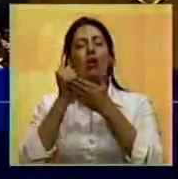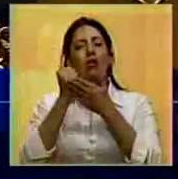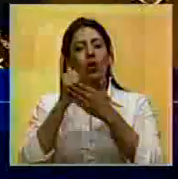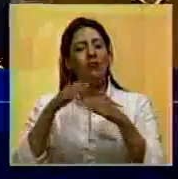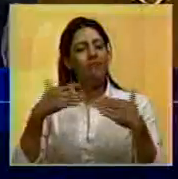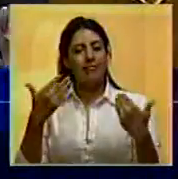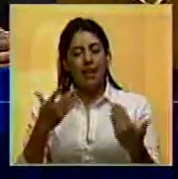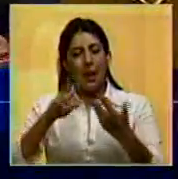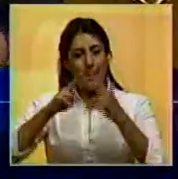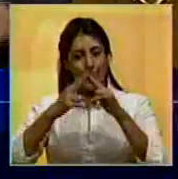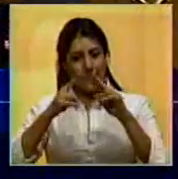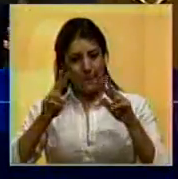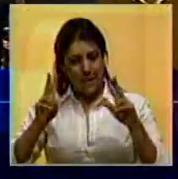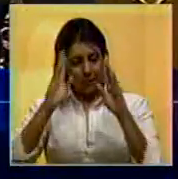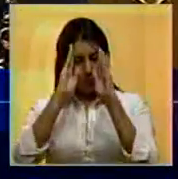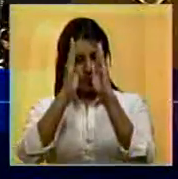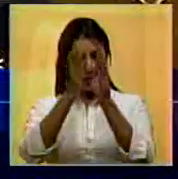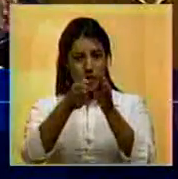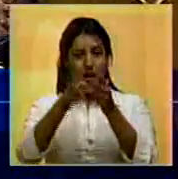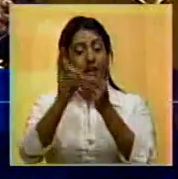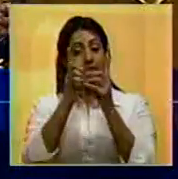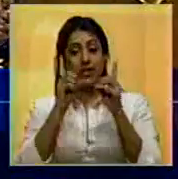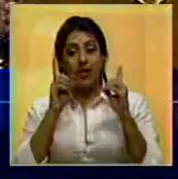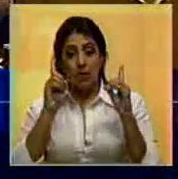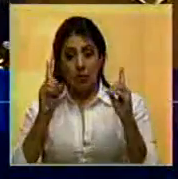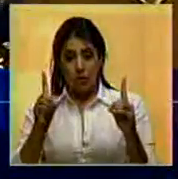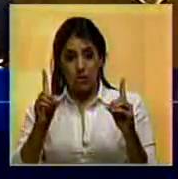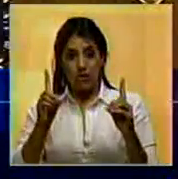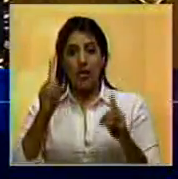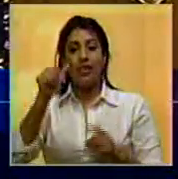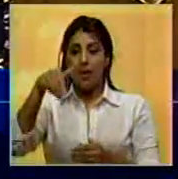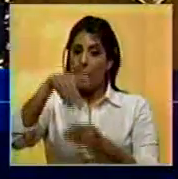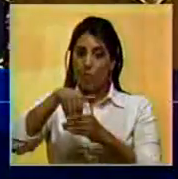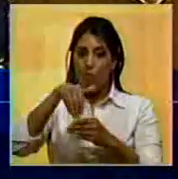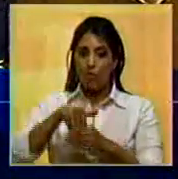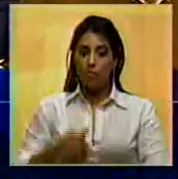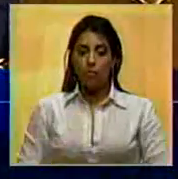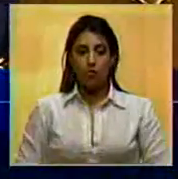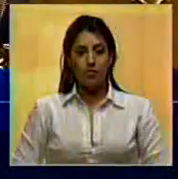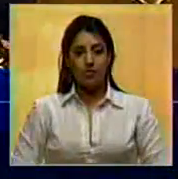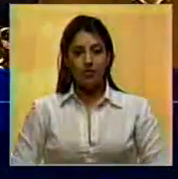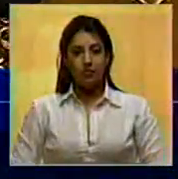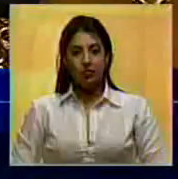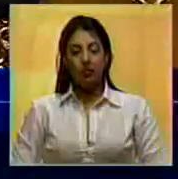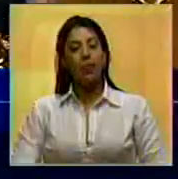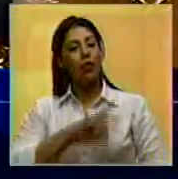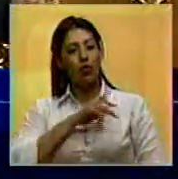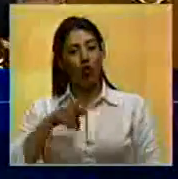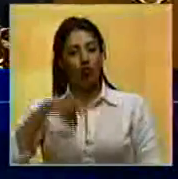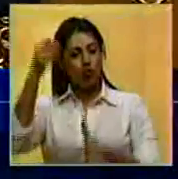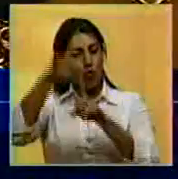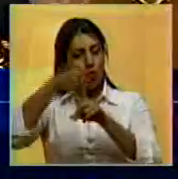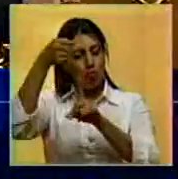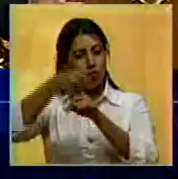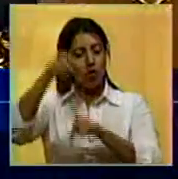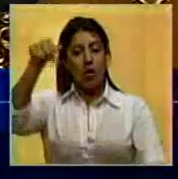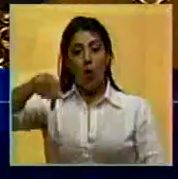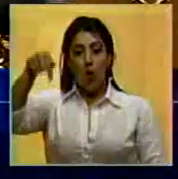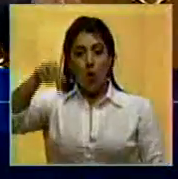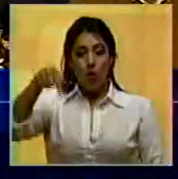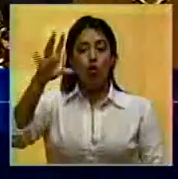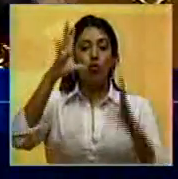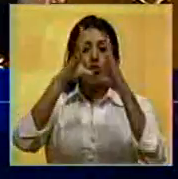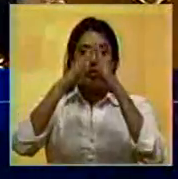sea pacífico, democrático y electoral. Nuestra lucha hoy